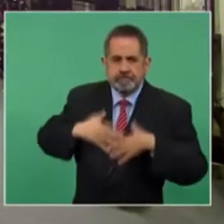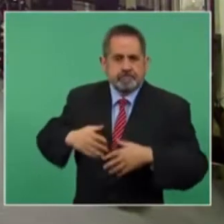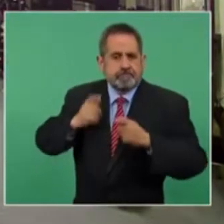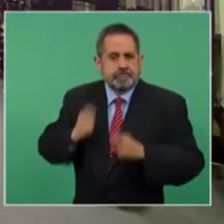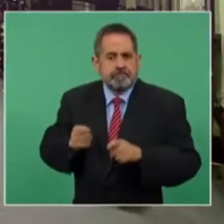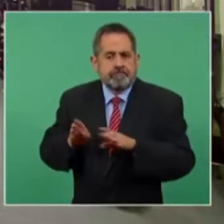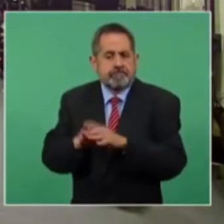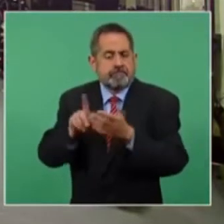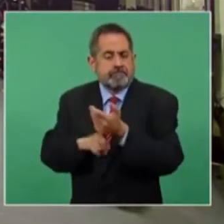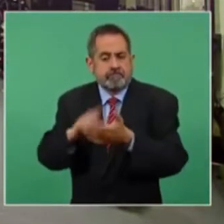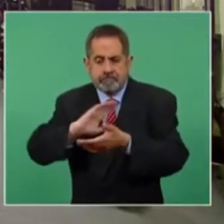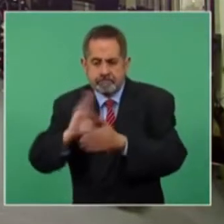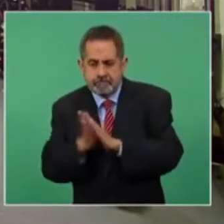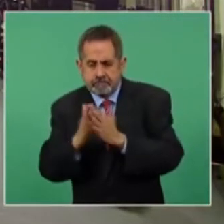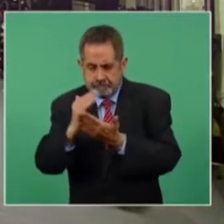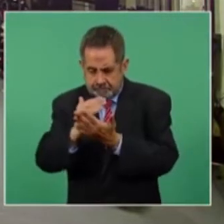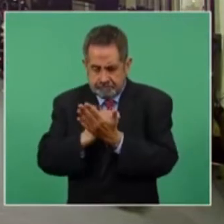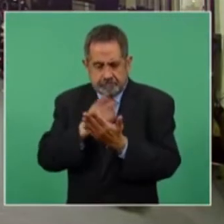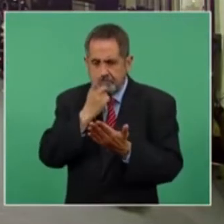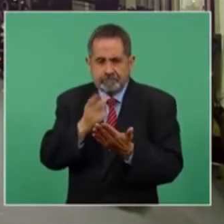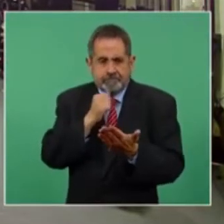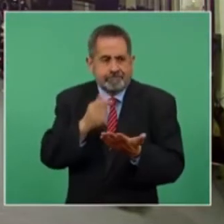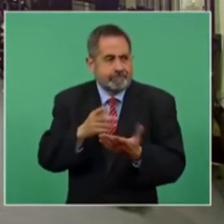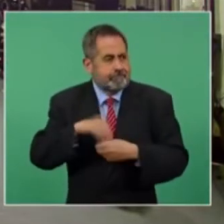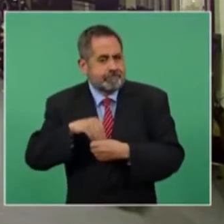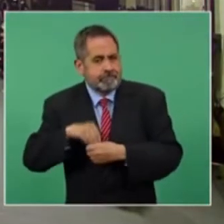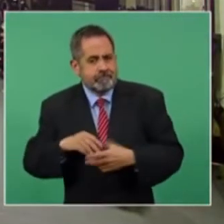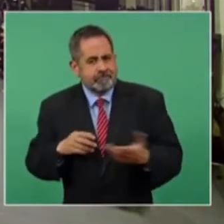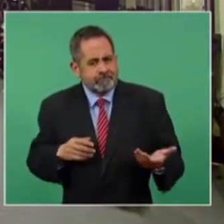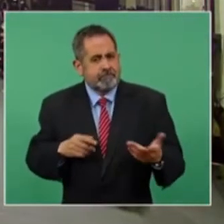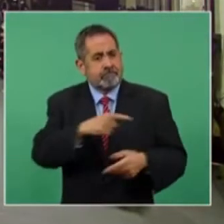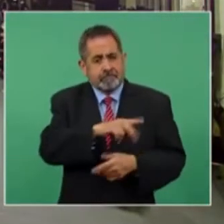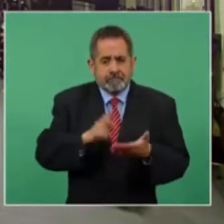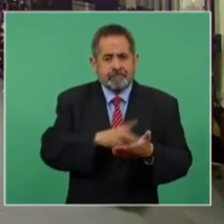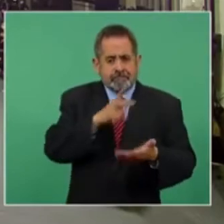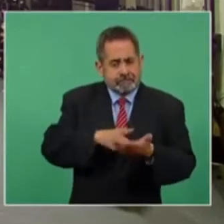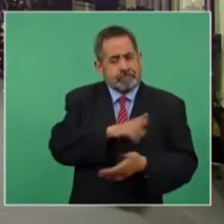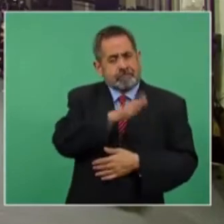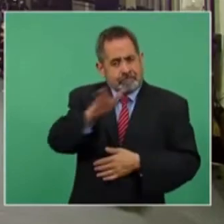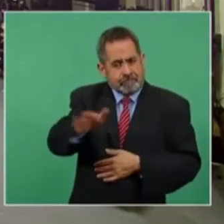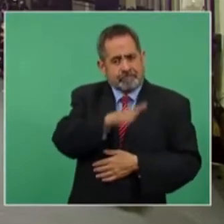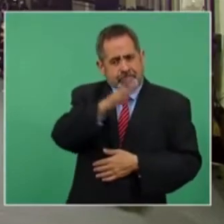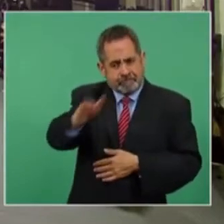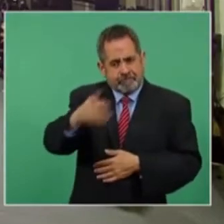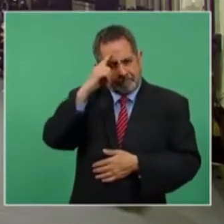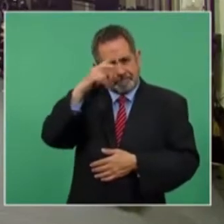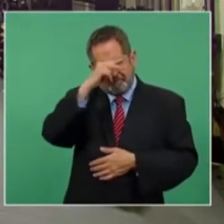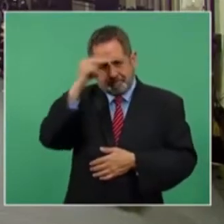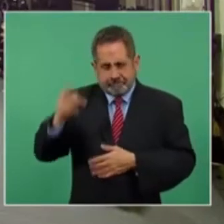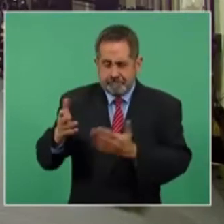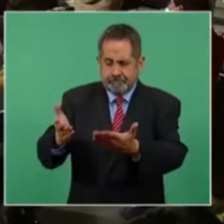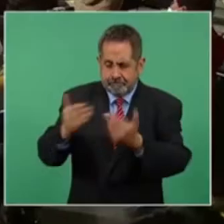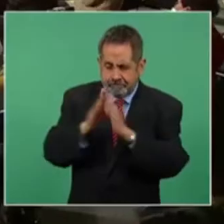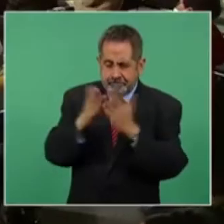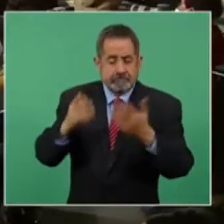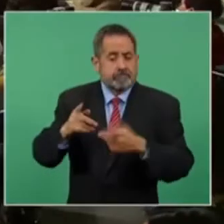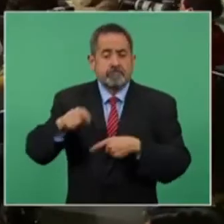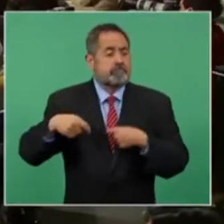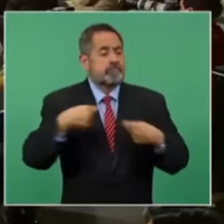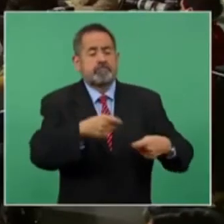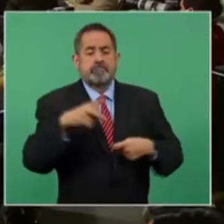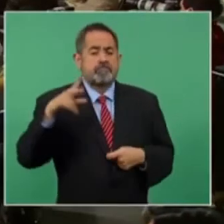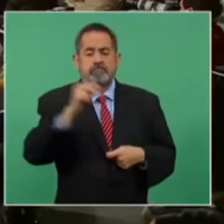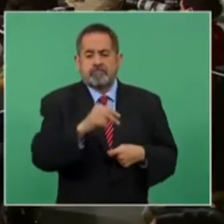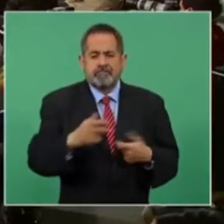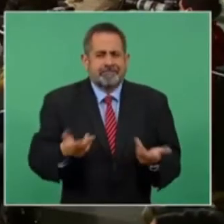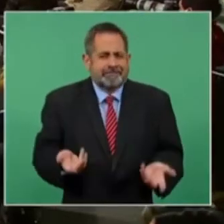exista en ese expediente y ha ido en repetidas ocasiones de Jalisco a Nayarit y no le han querido entregar el